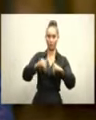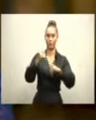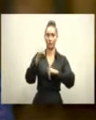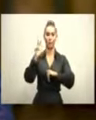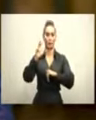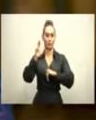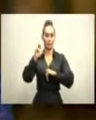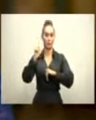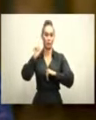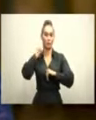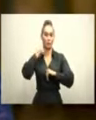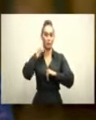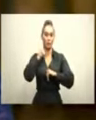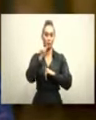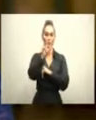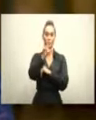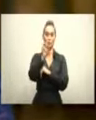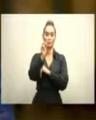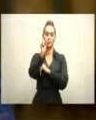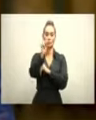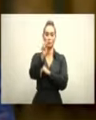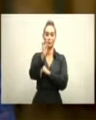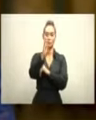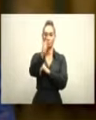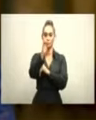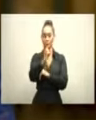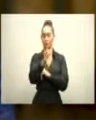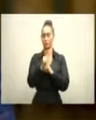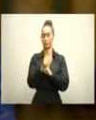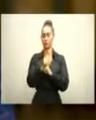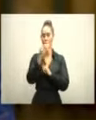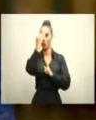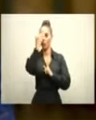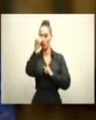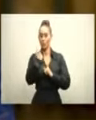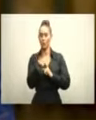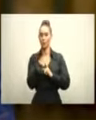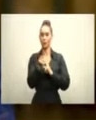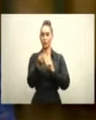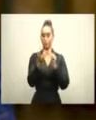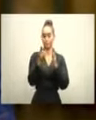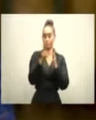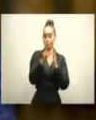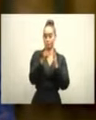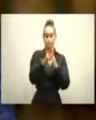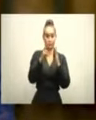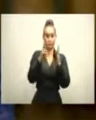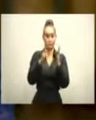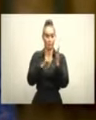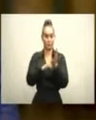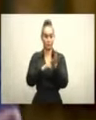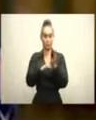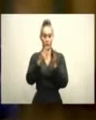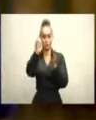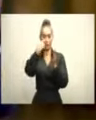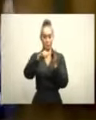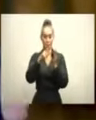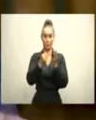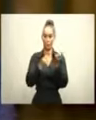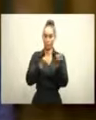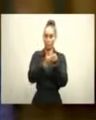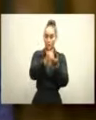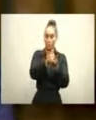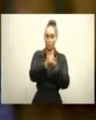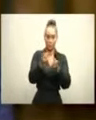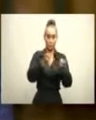agosto. Esto es una consecuencia directa de las medidas restrictivas para mantener bajo control la propagación